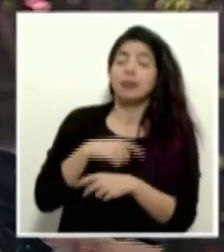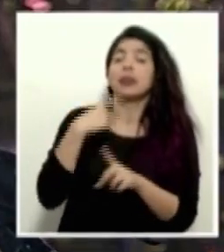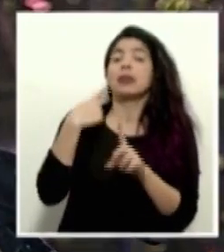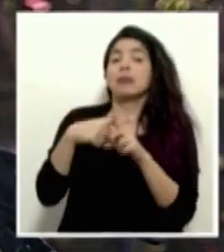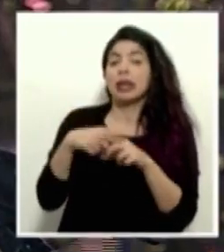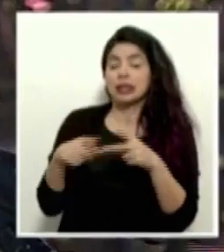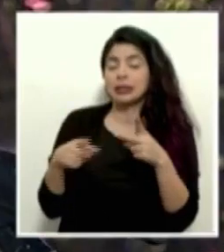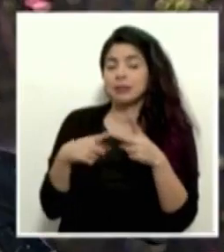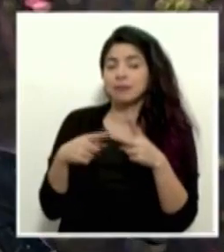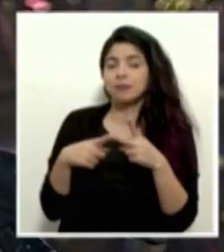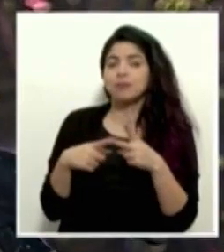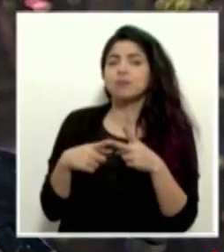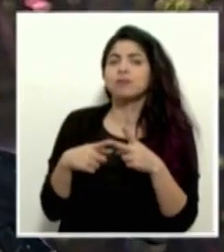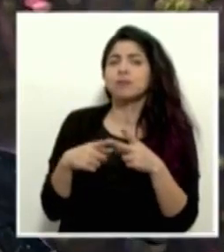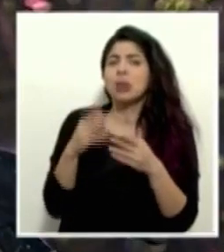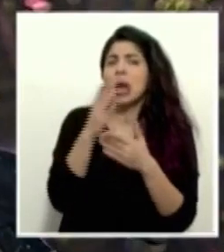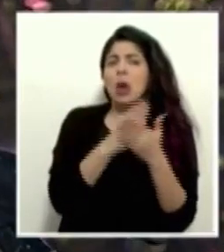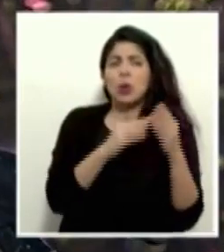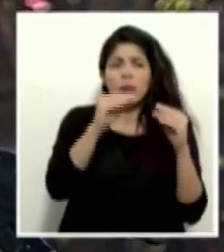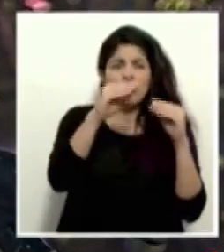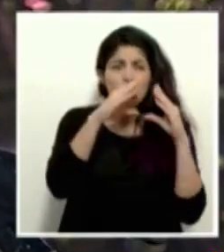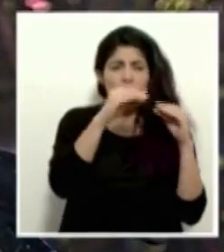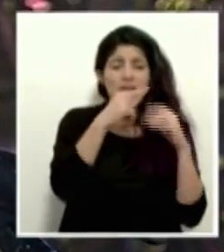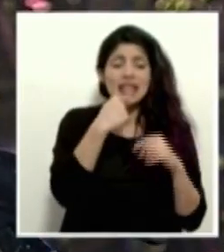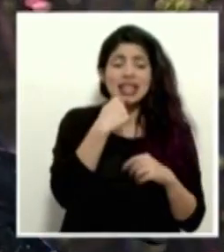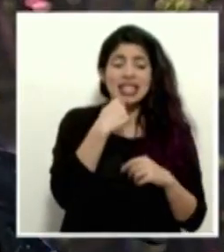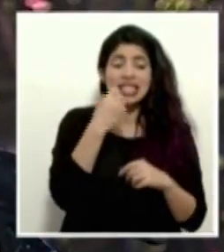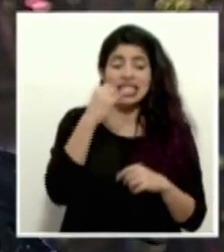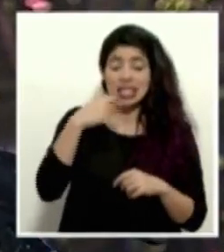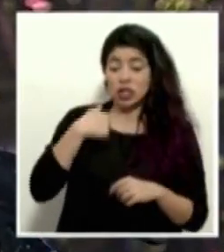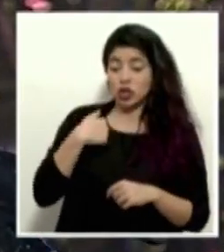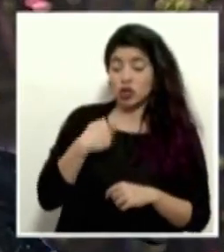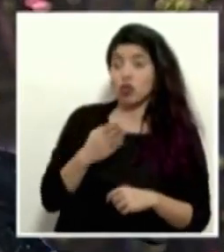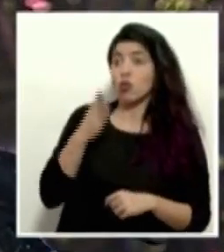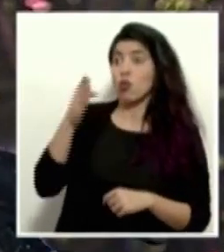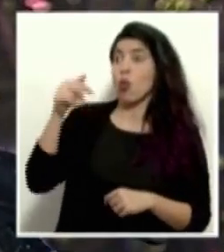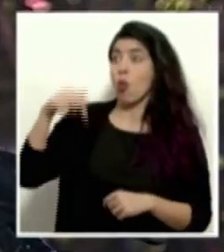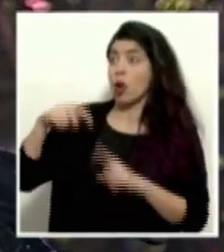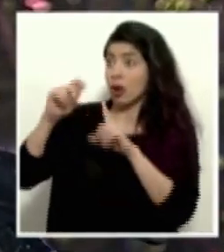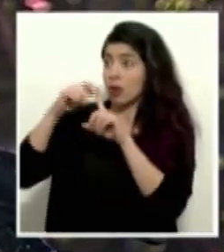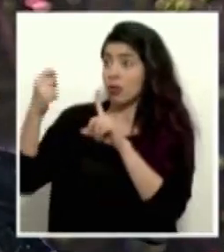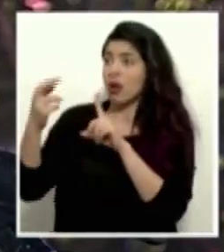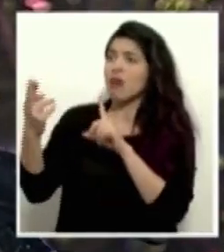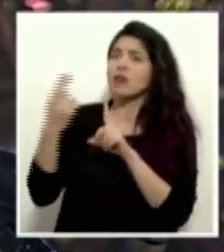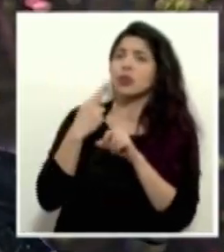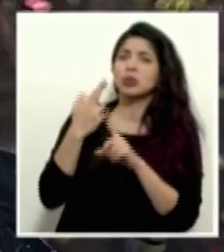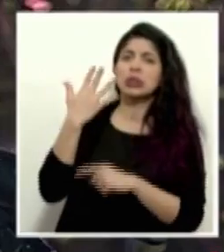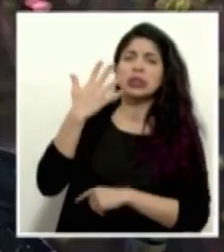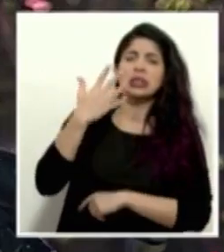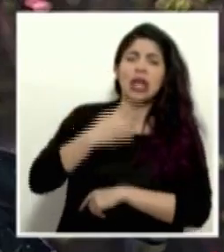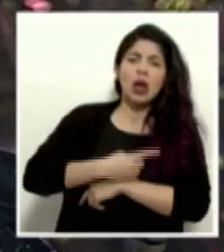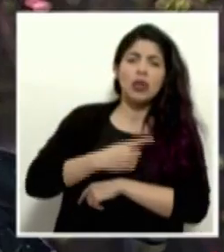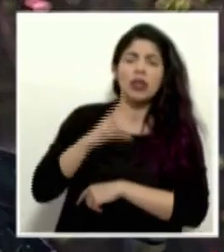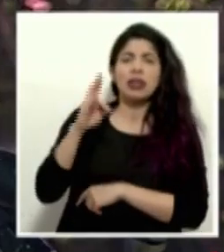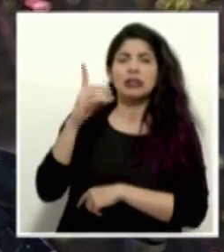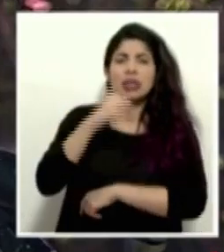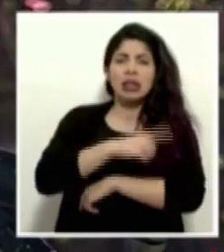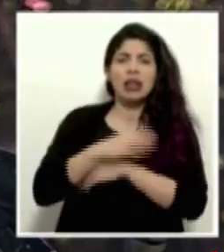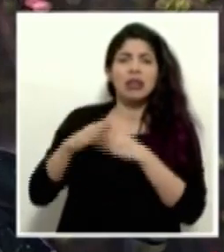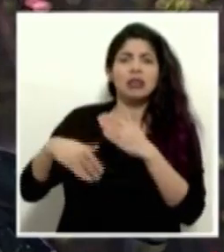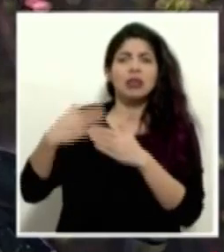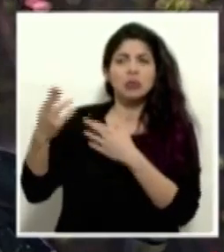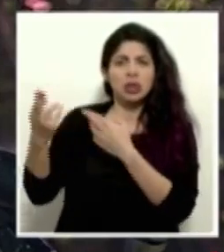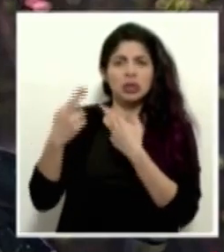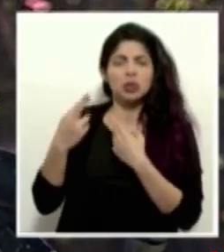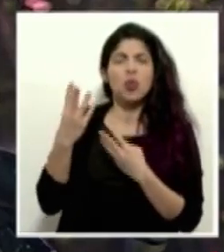Adicionalmente, han llegado algunas informaciones de que si yo me voy a hacer hoy la prueba, me dan el resultado cinco o siete días después. ¿Cuál